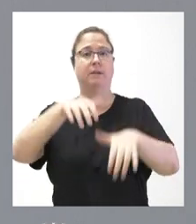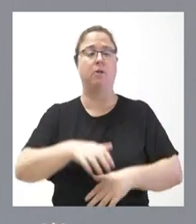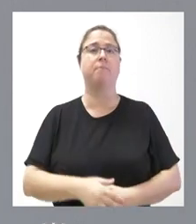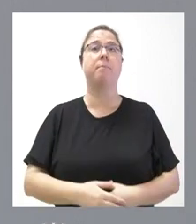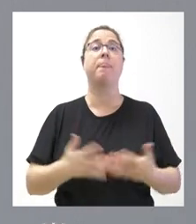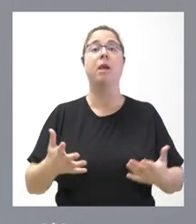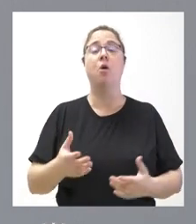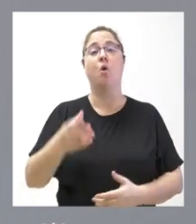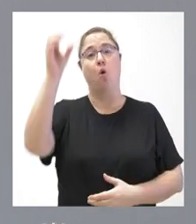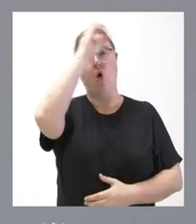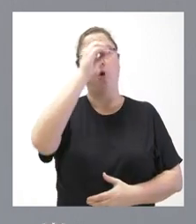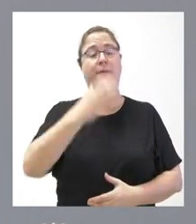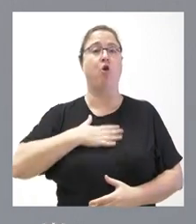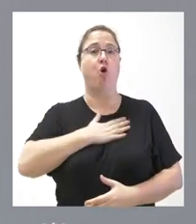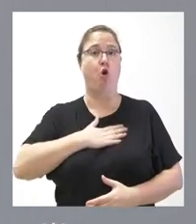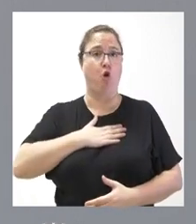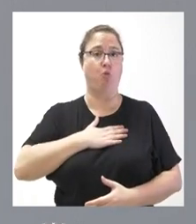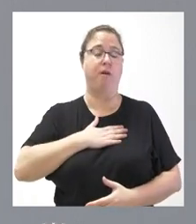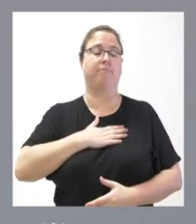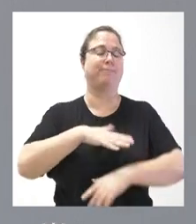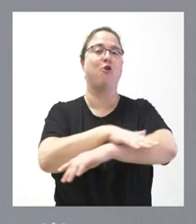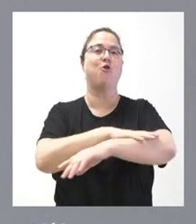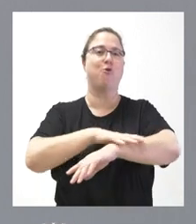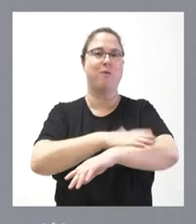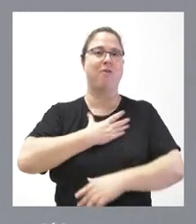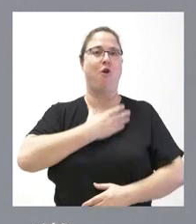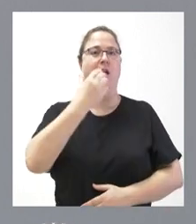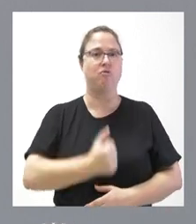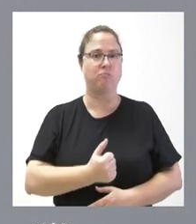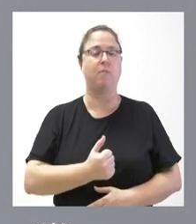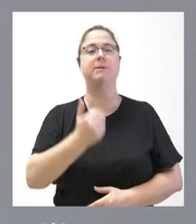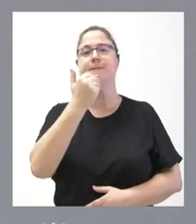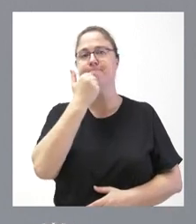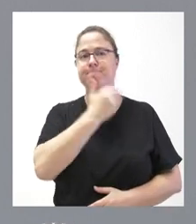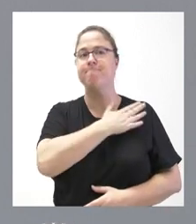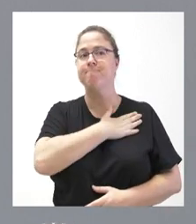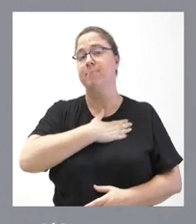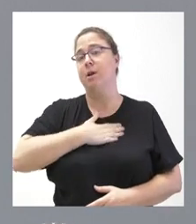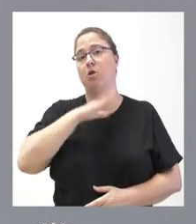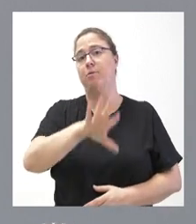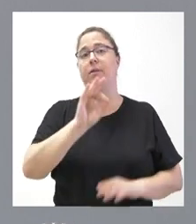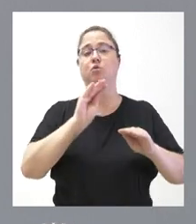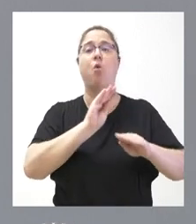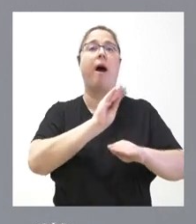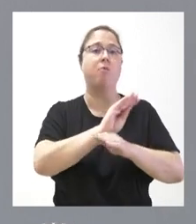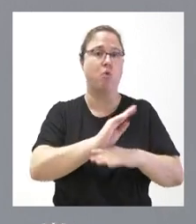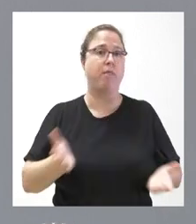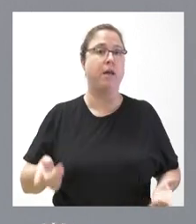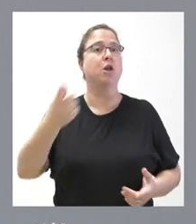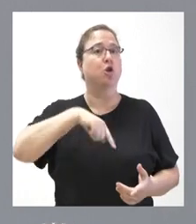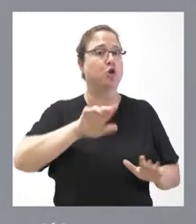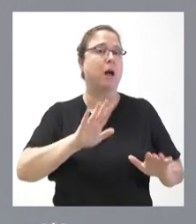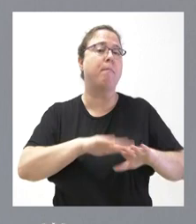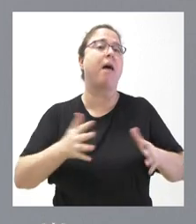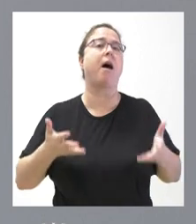local de Valladolid a favor del soterramiento, esa es la posición que, a nuestro juicio, debe imperar desde el punto de vista de la ayuda. Nosotros estamos allí para ayudar.